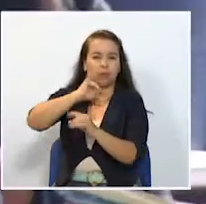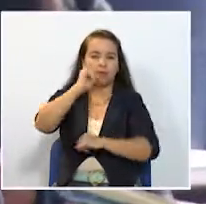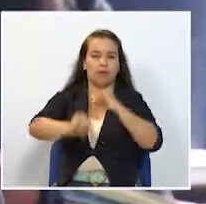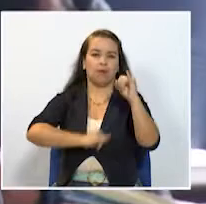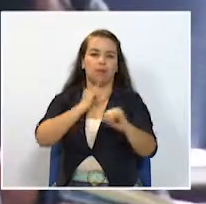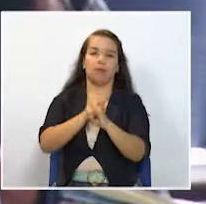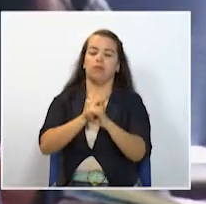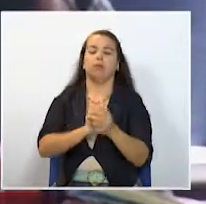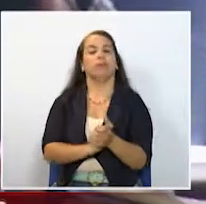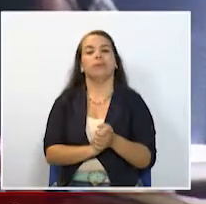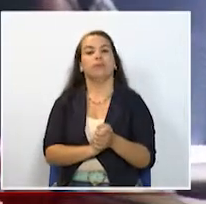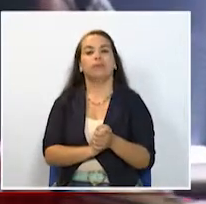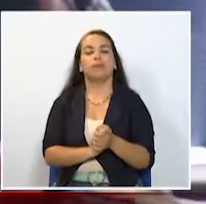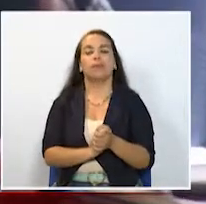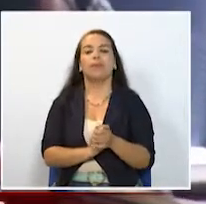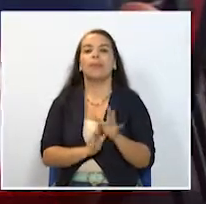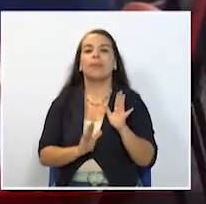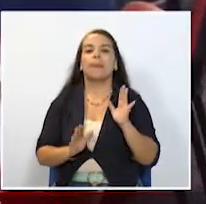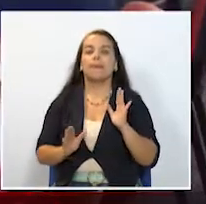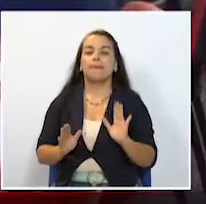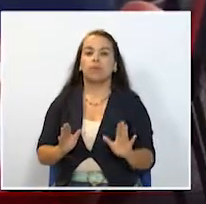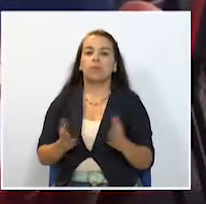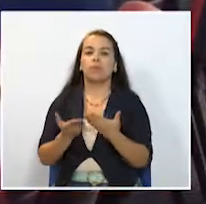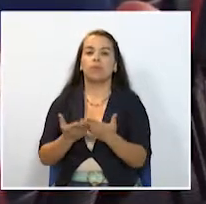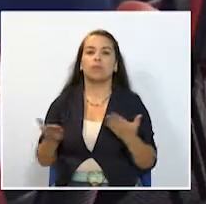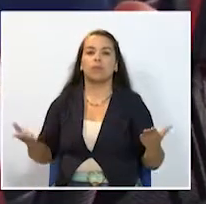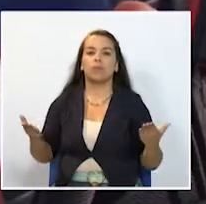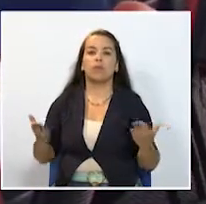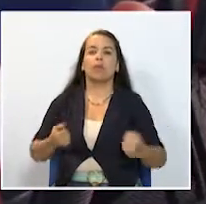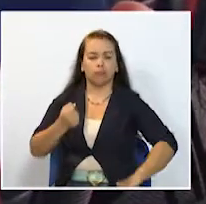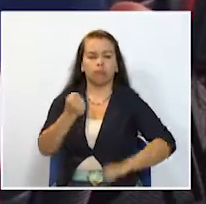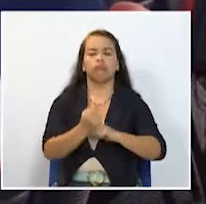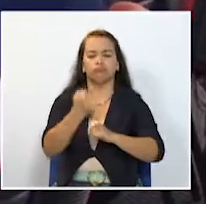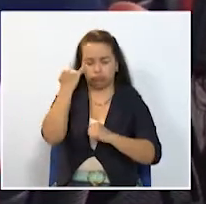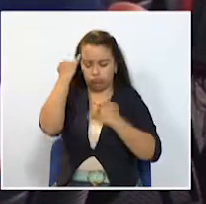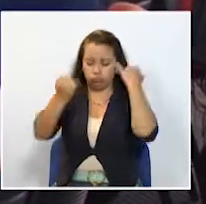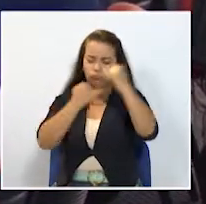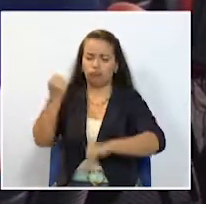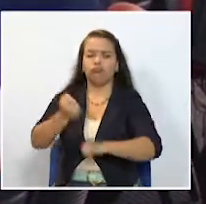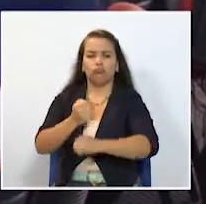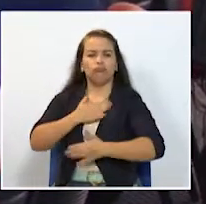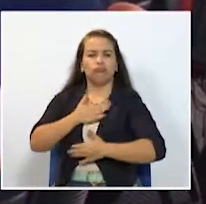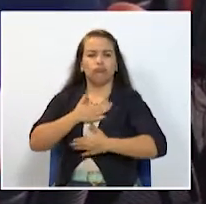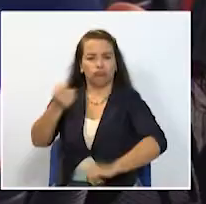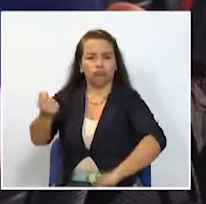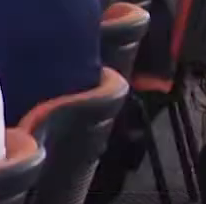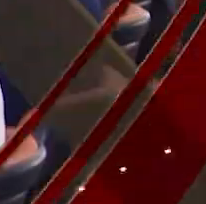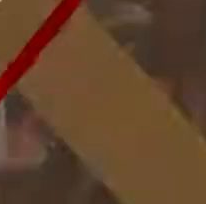Los gremios a través de los comités intergremiales apoyaron las iniciativas de los gobernadores del eje cafetero